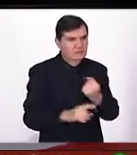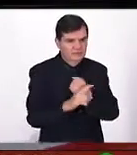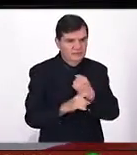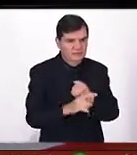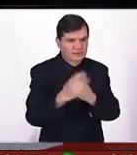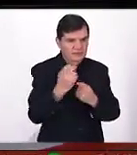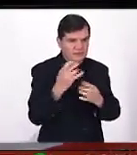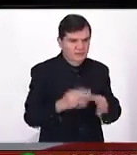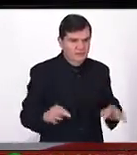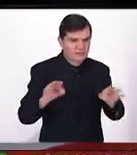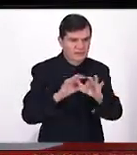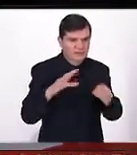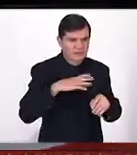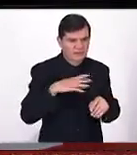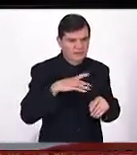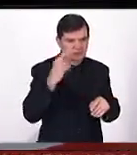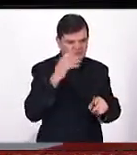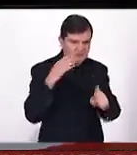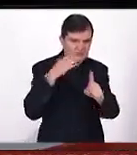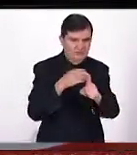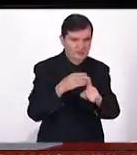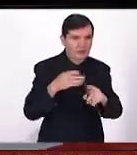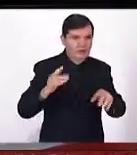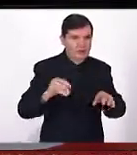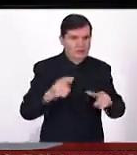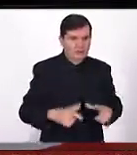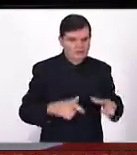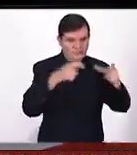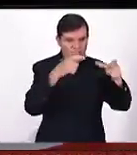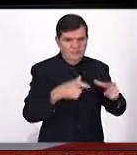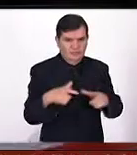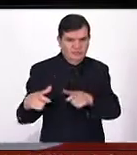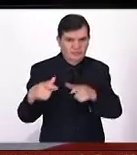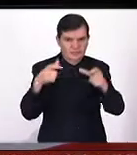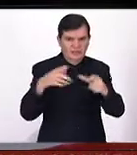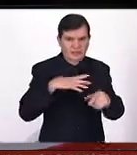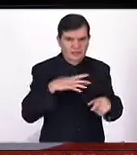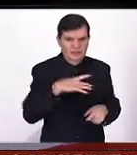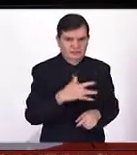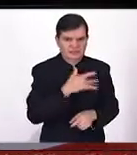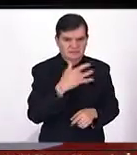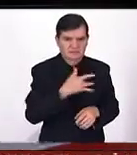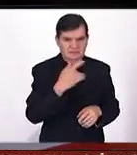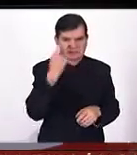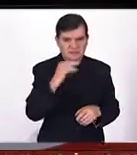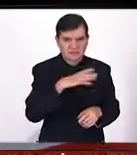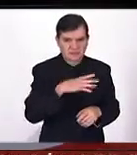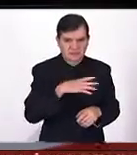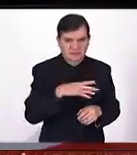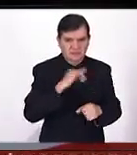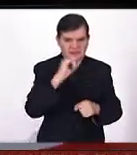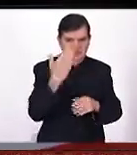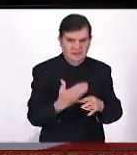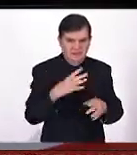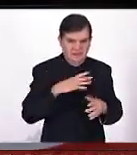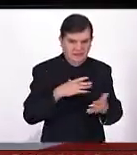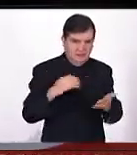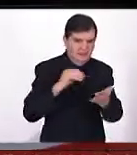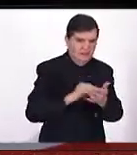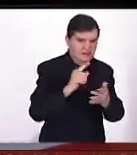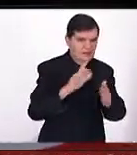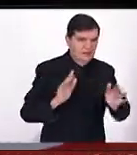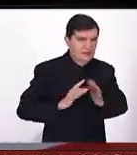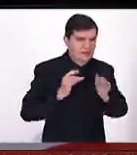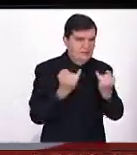importante contar ahora con estos objetos voladores que nos ofrecen una perspectiva, no sólo para tener imágenes impactantes, como muchas